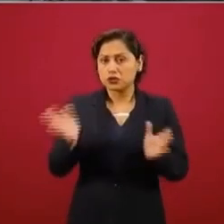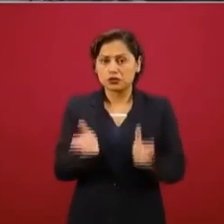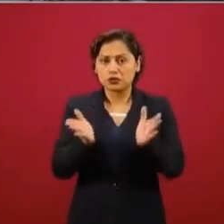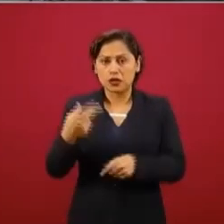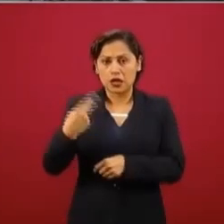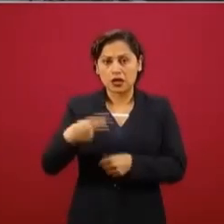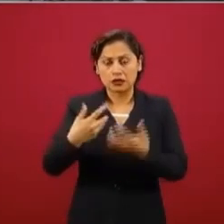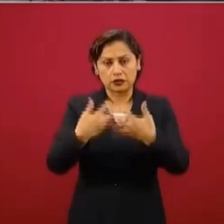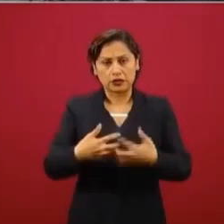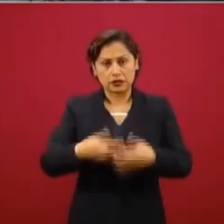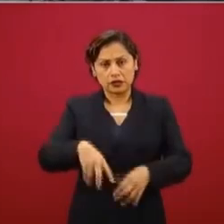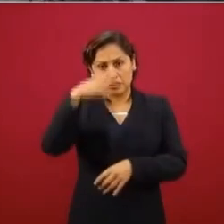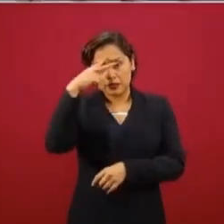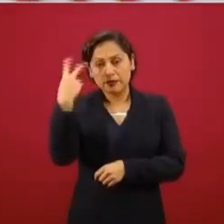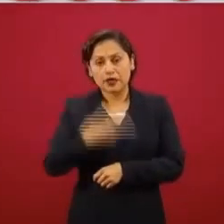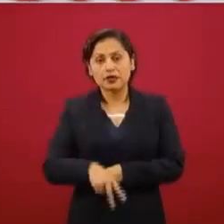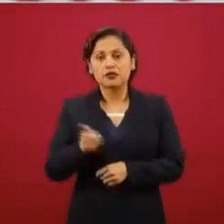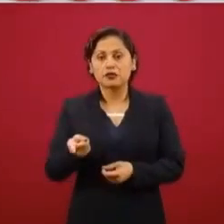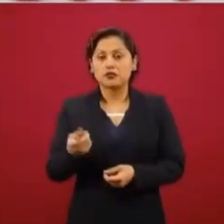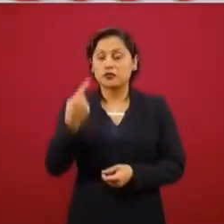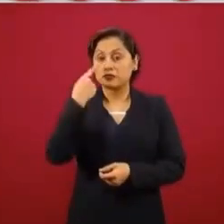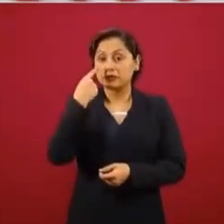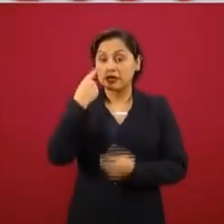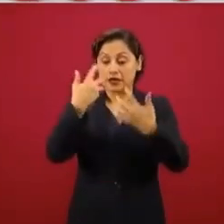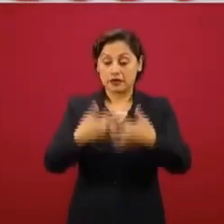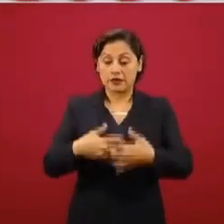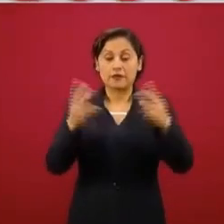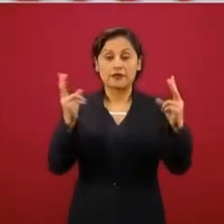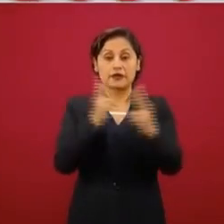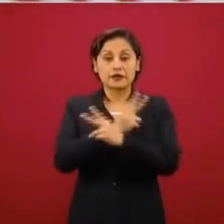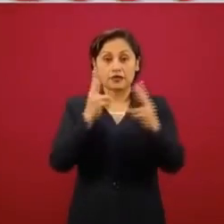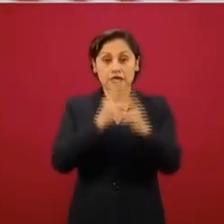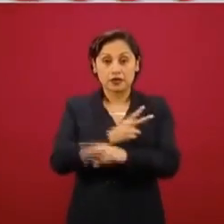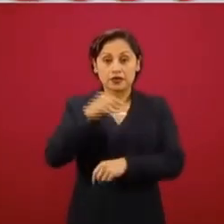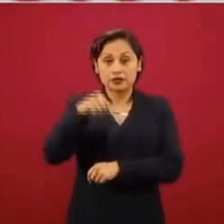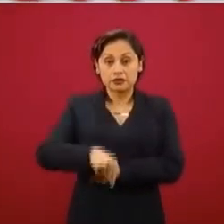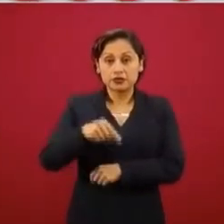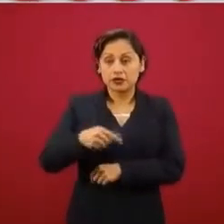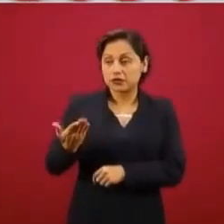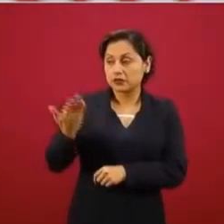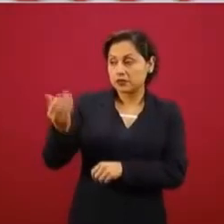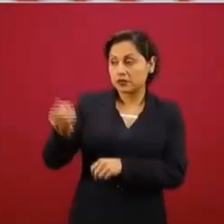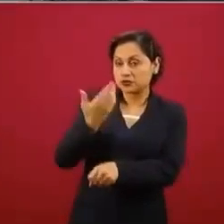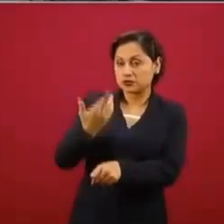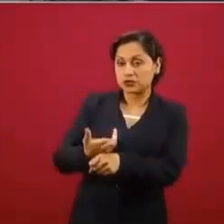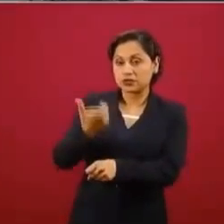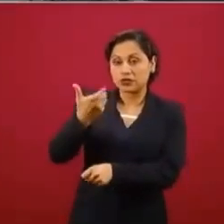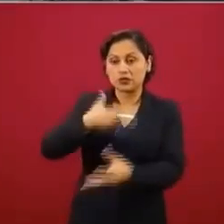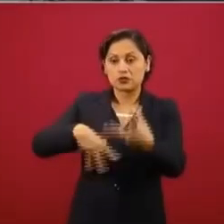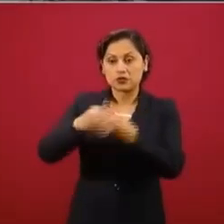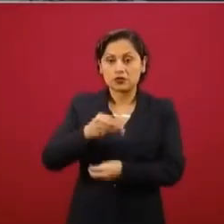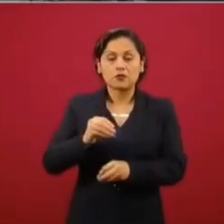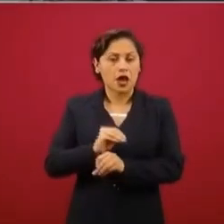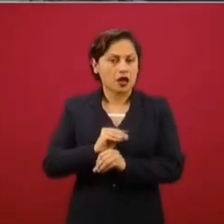siguiente. En ventiladores, el señor presidente de la República nos pidió y le pidió a la Secretaría de Economía, por supuesto, el Secretario de Salud es quien ha